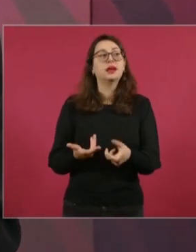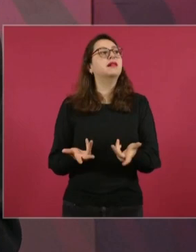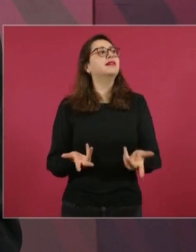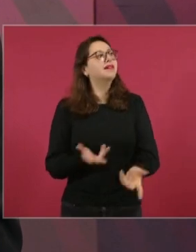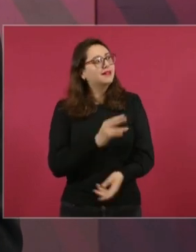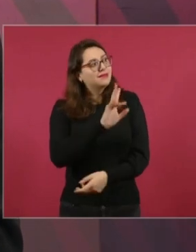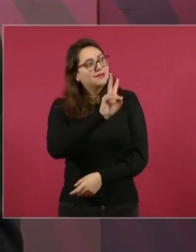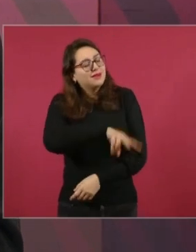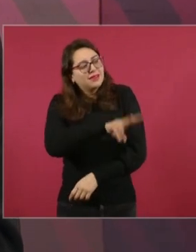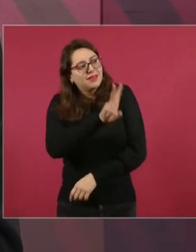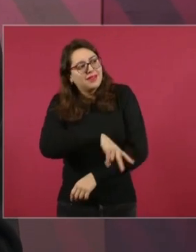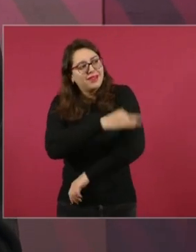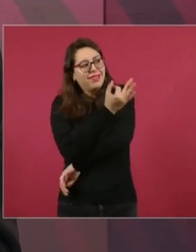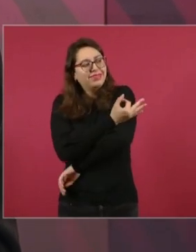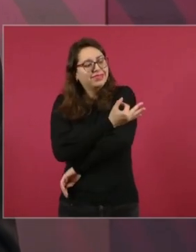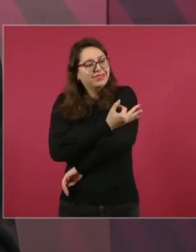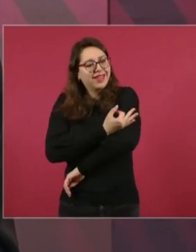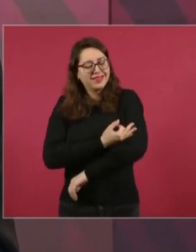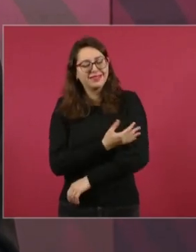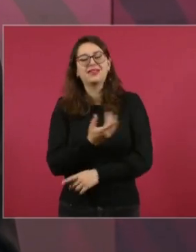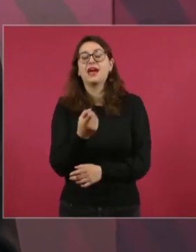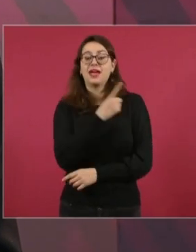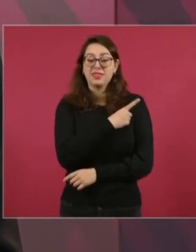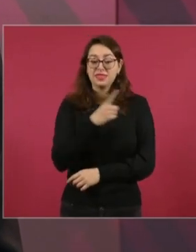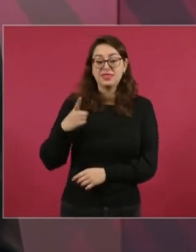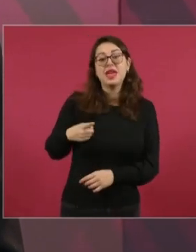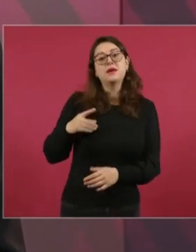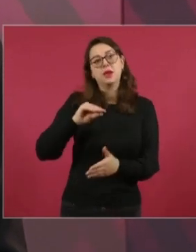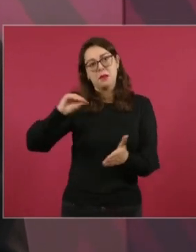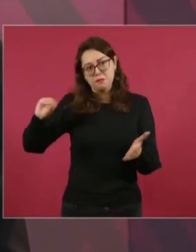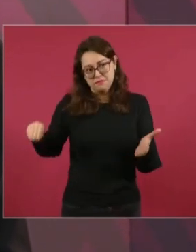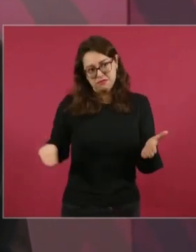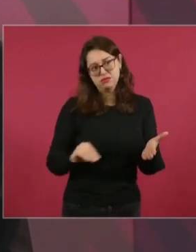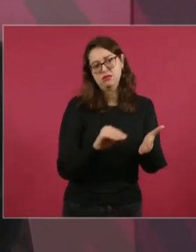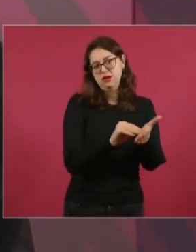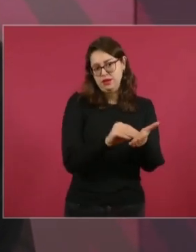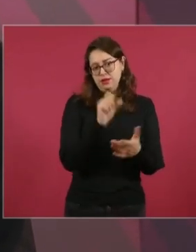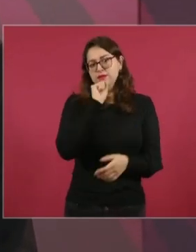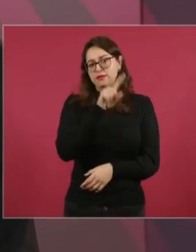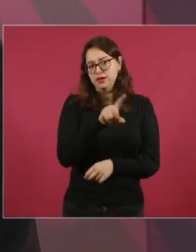el Hospital Orán en Mérida,